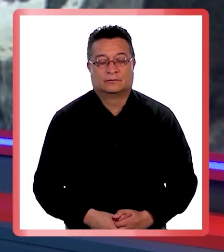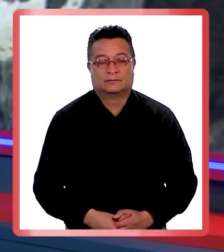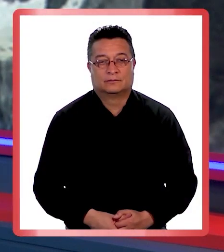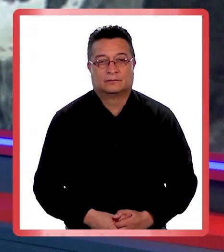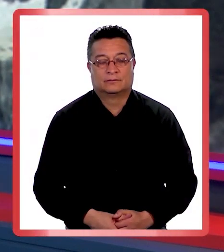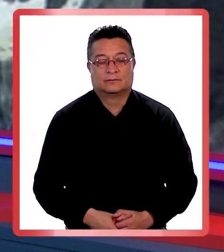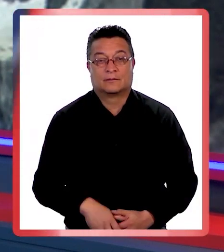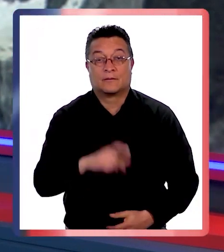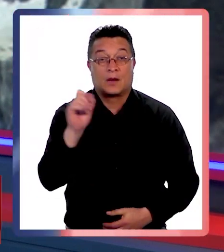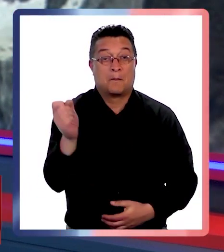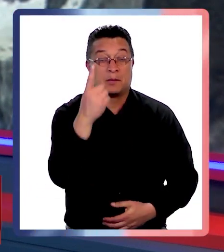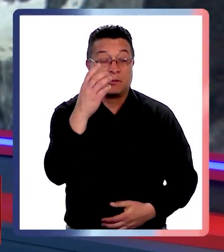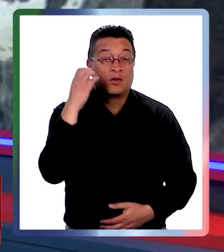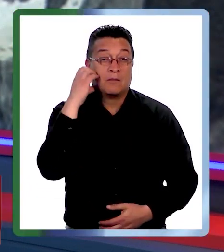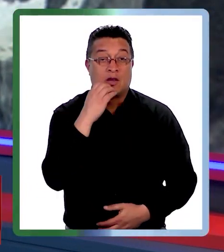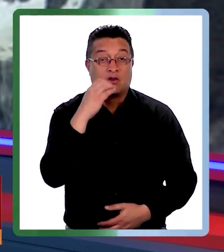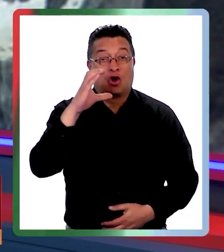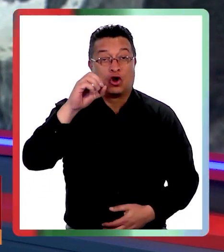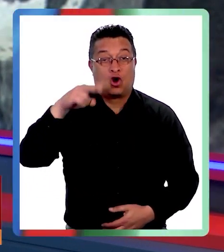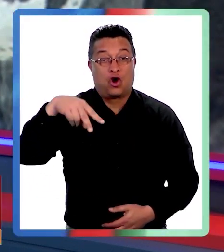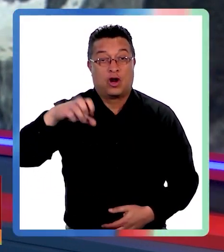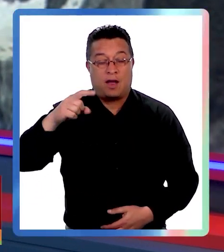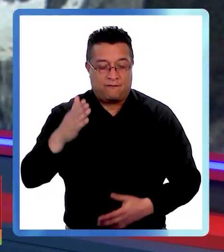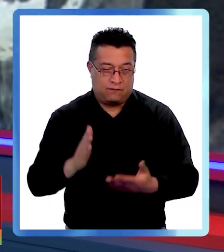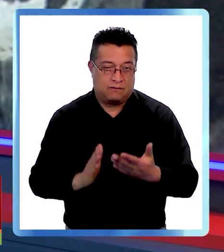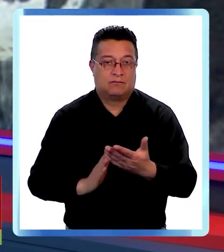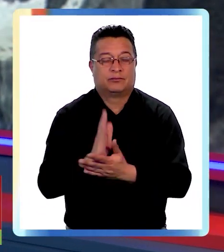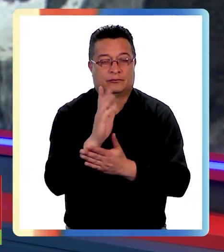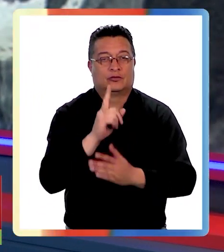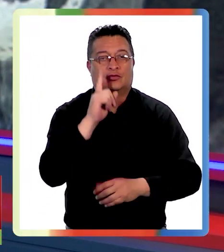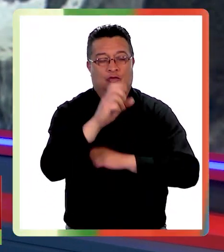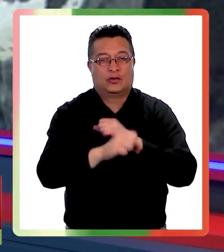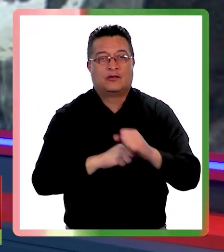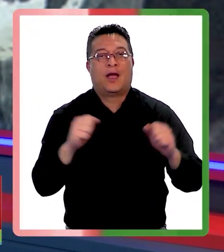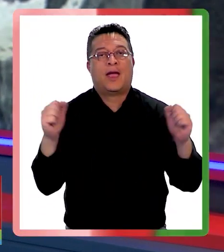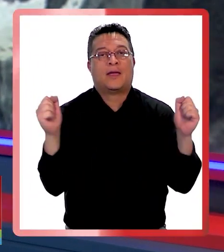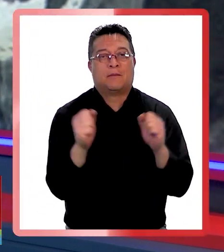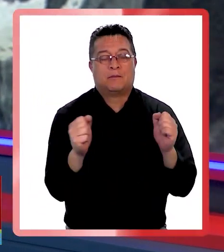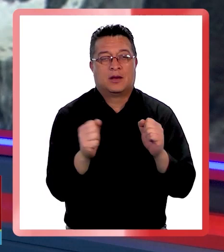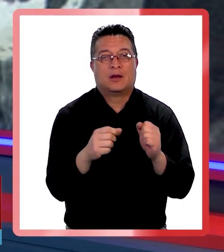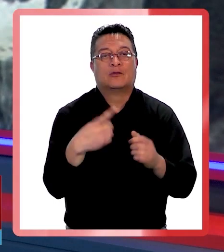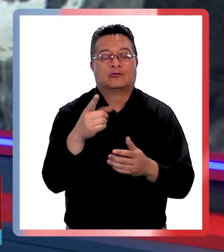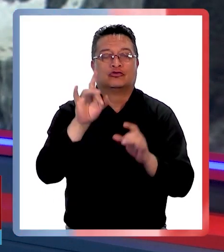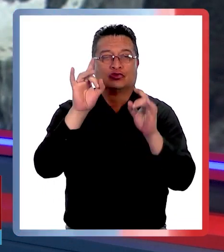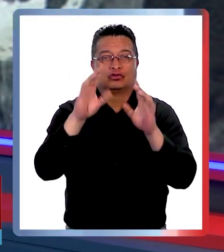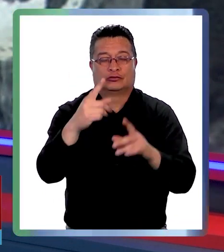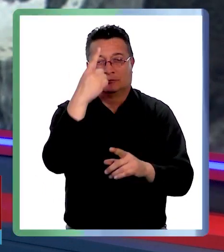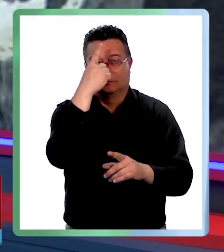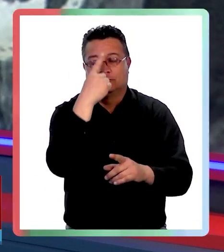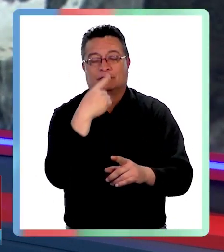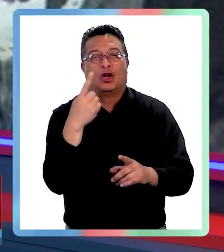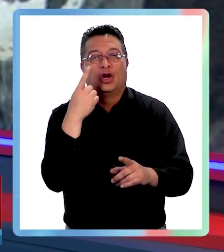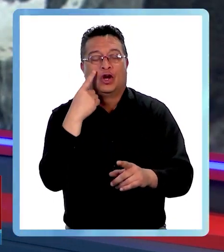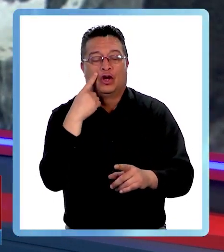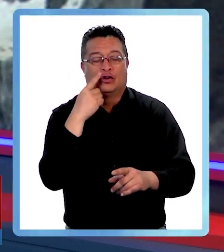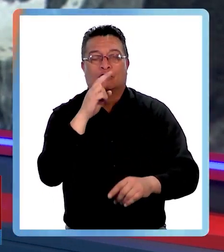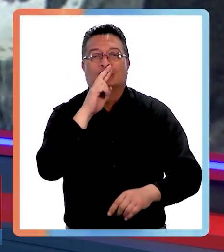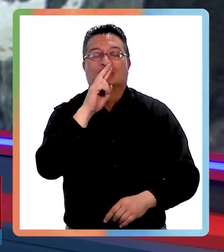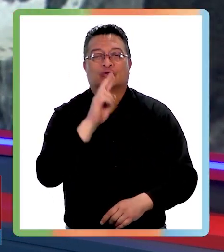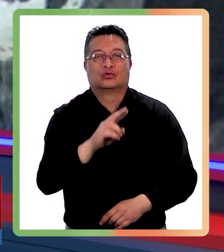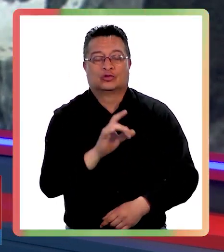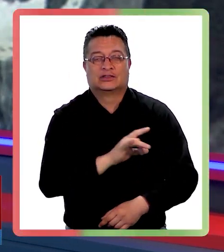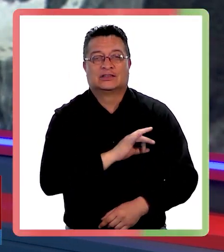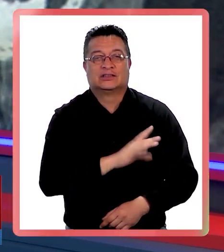El primero de mayo CONAF dio inicio oficialmente a la temporada de invierno en uno de los icónicos sectores de la zona austral del país.